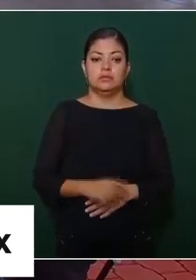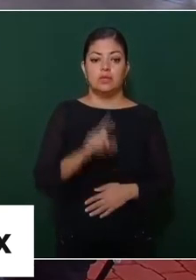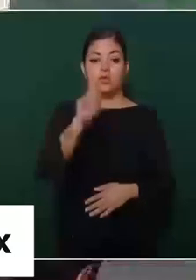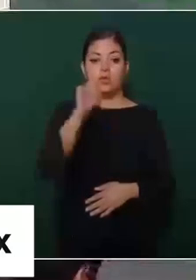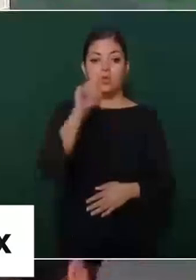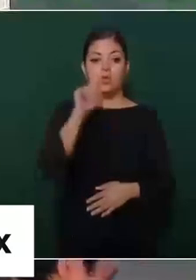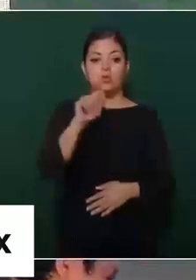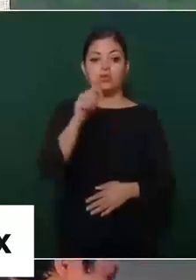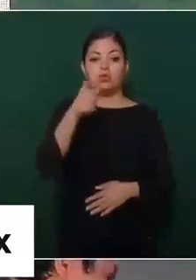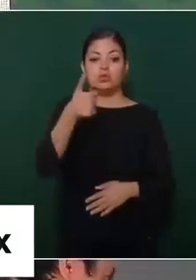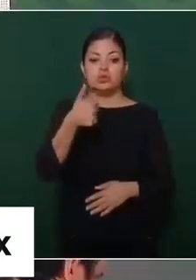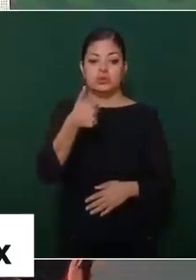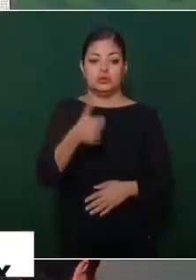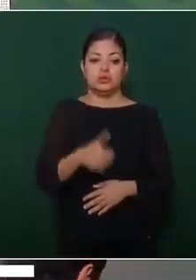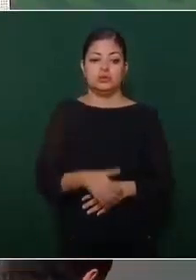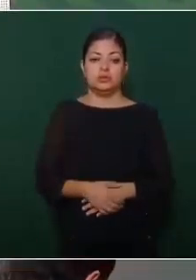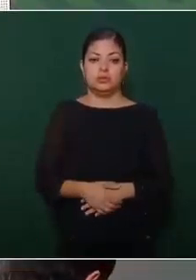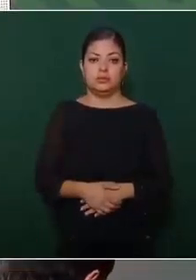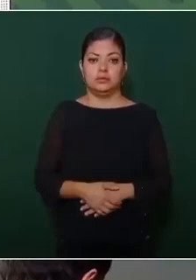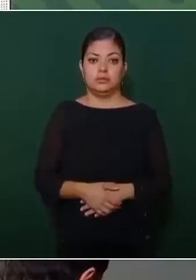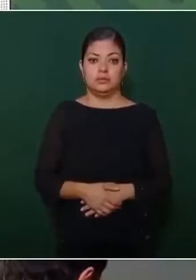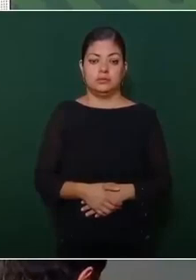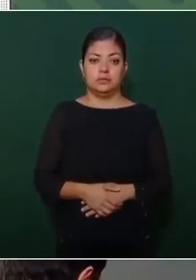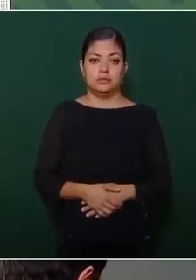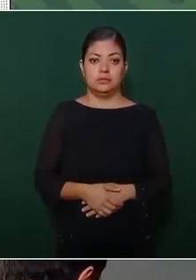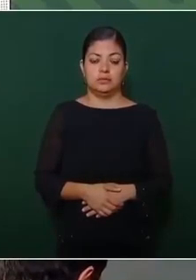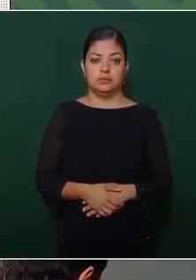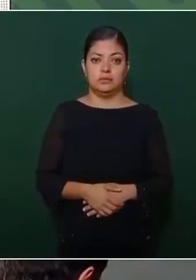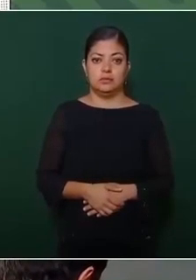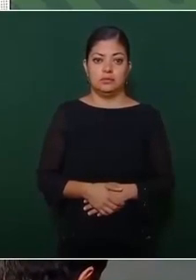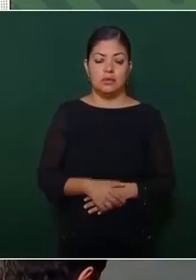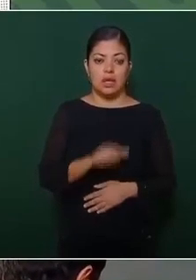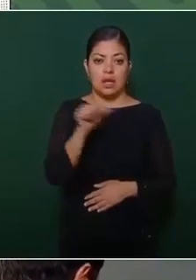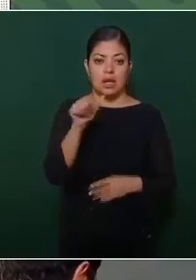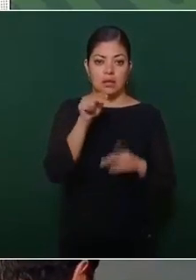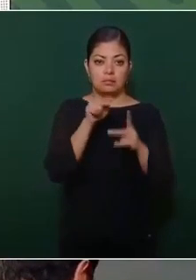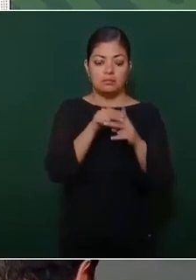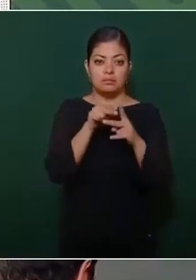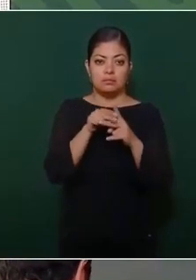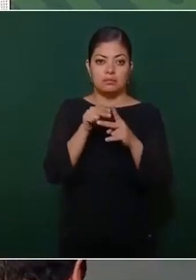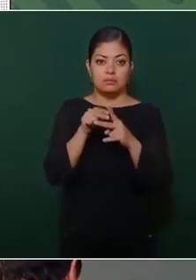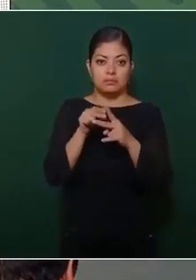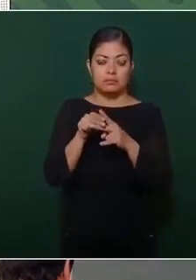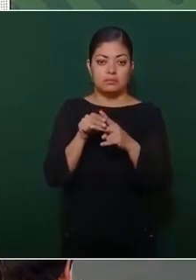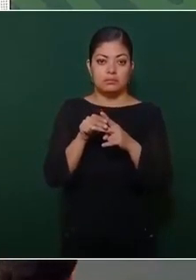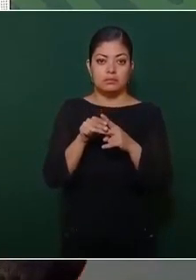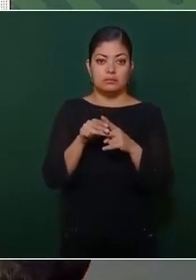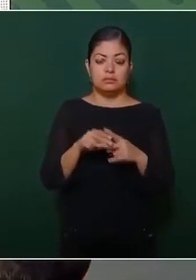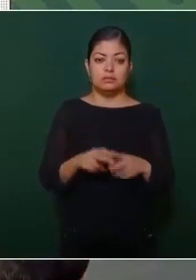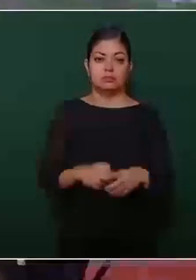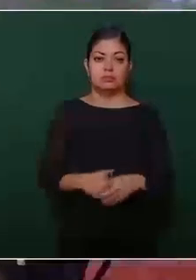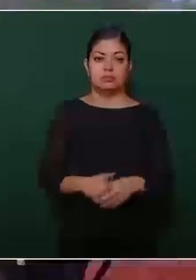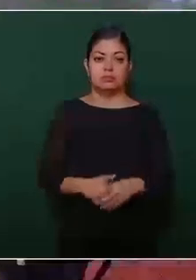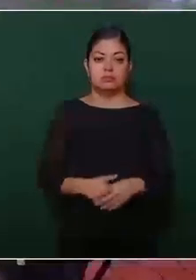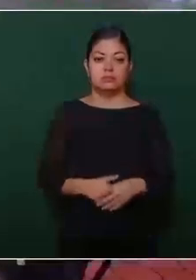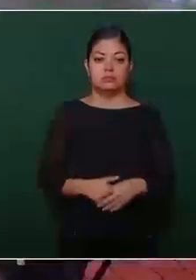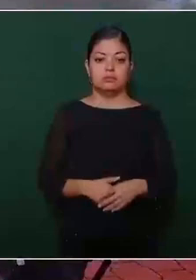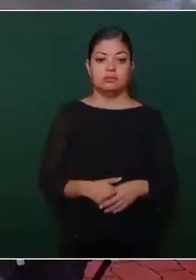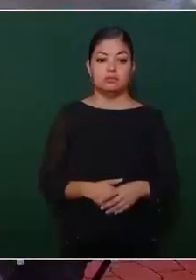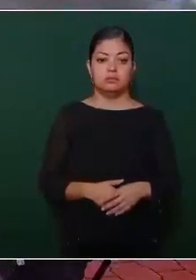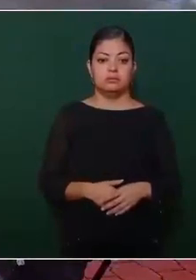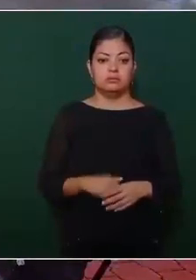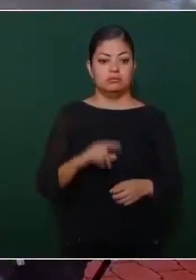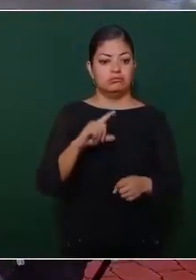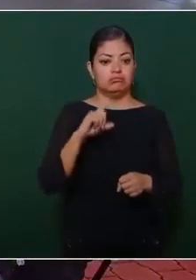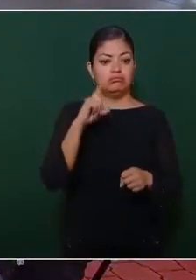1.6 en homicidio, el campeón.